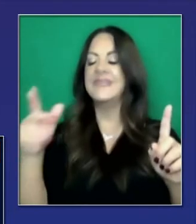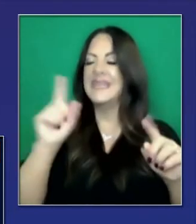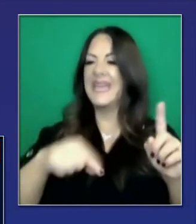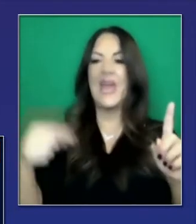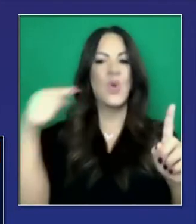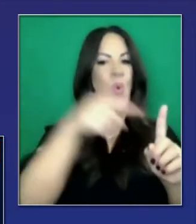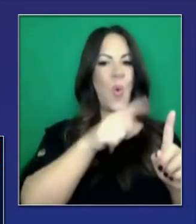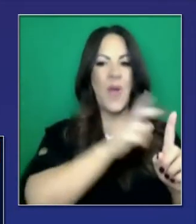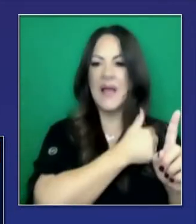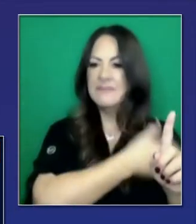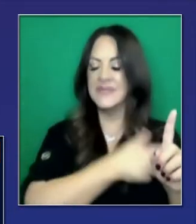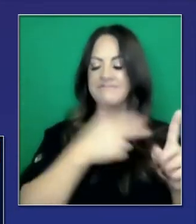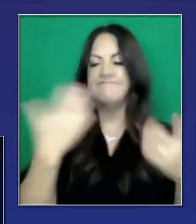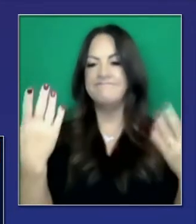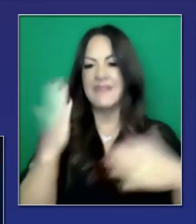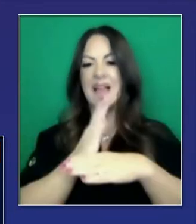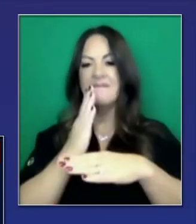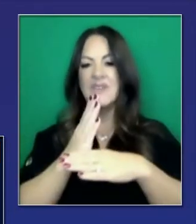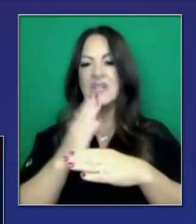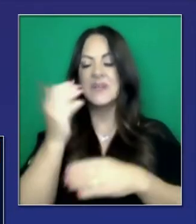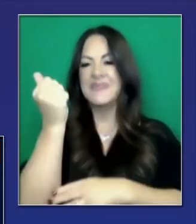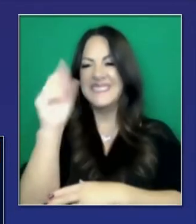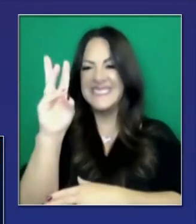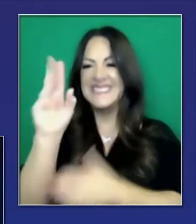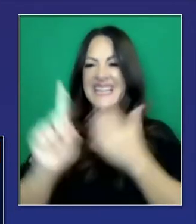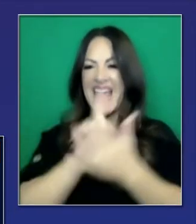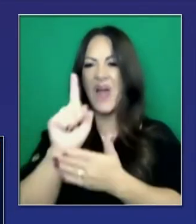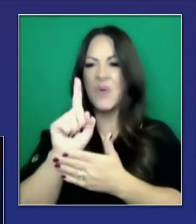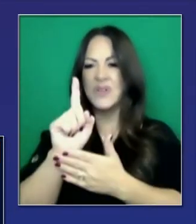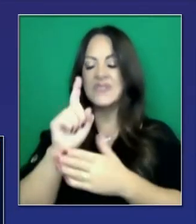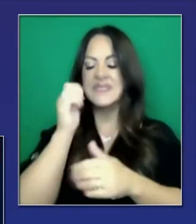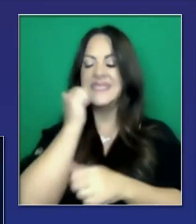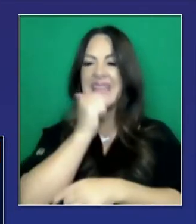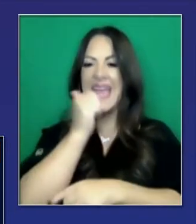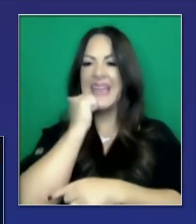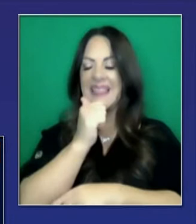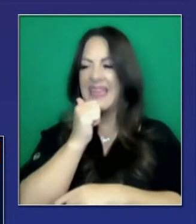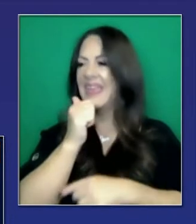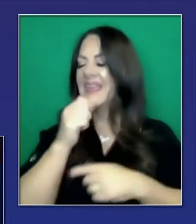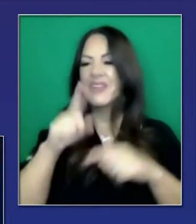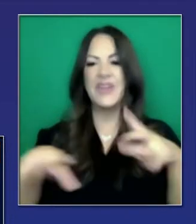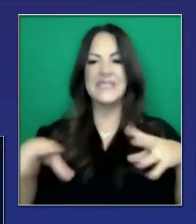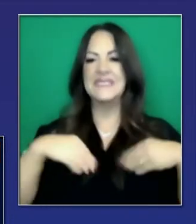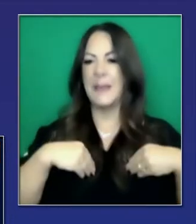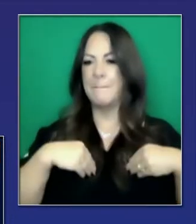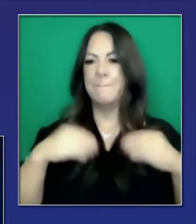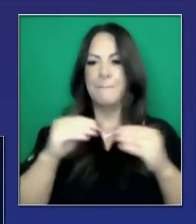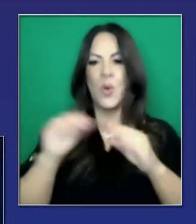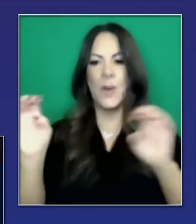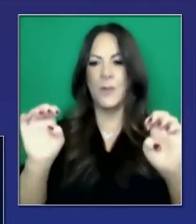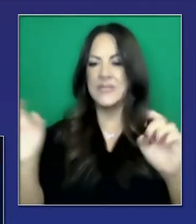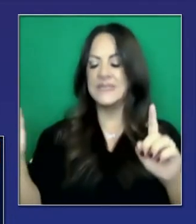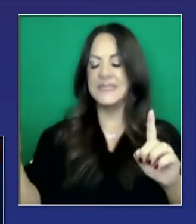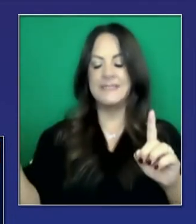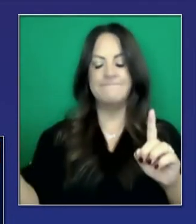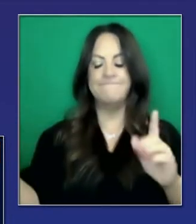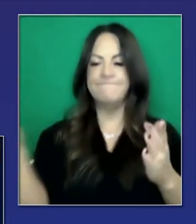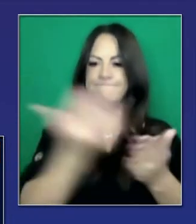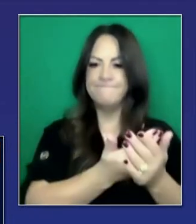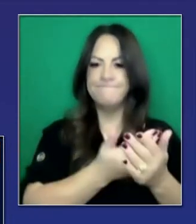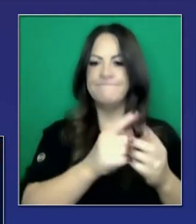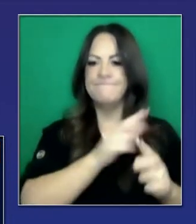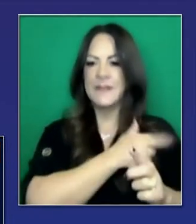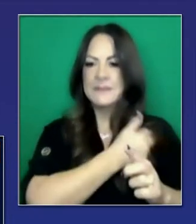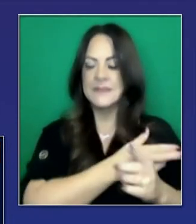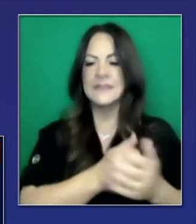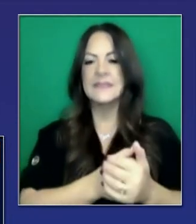en las que no están desviando ambulancias. Este es el promedio. Eso está subrayado. Esa es la magnitud del estrés que